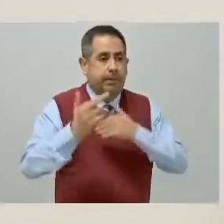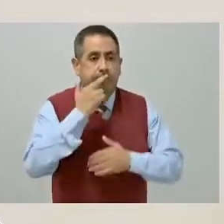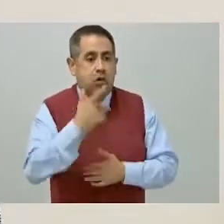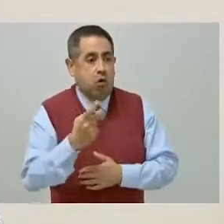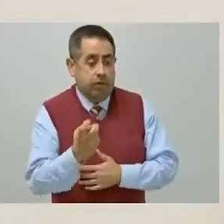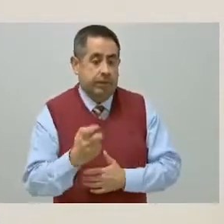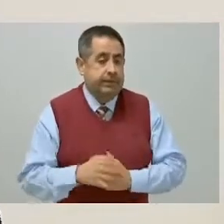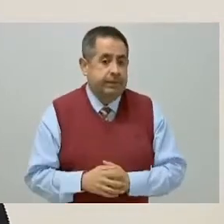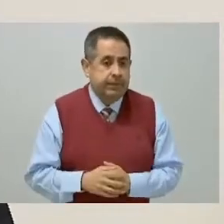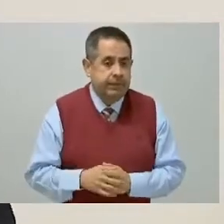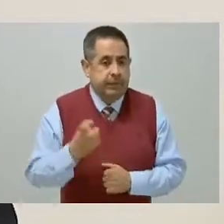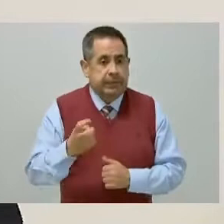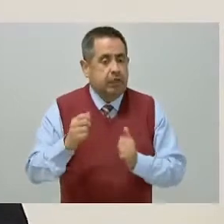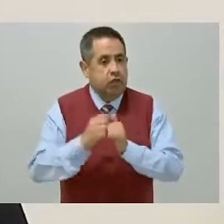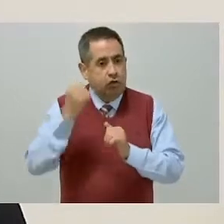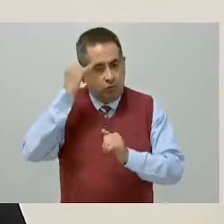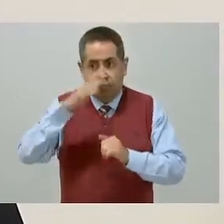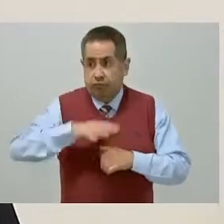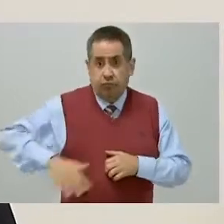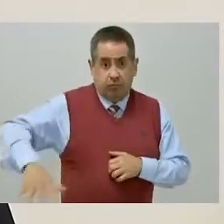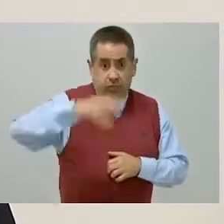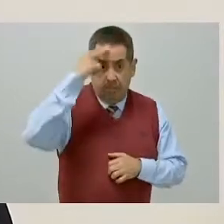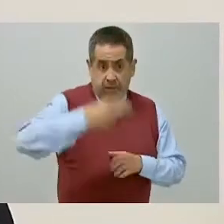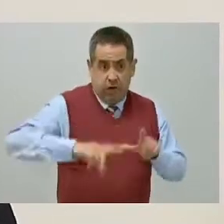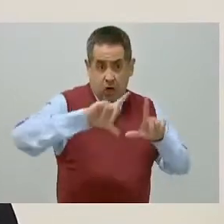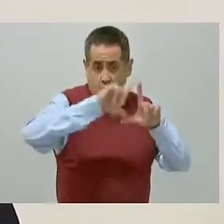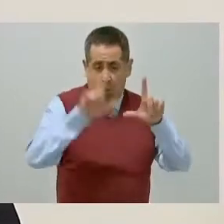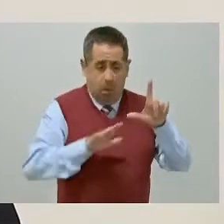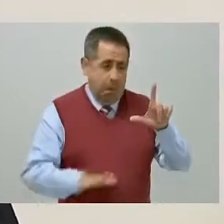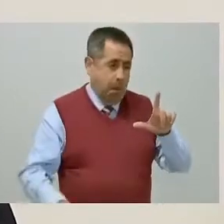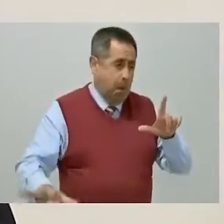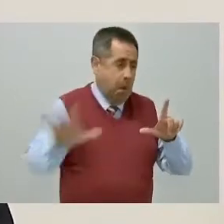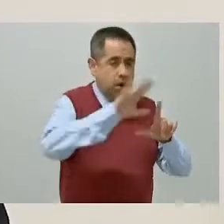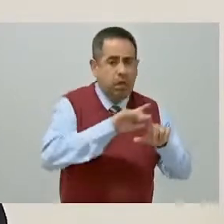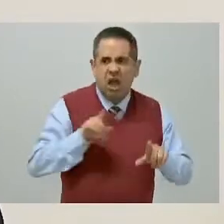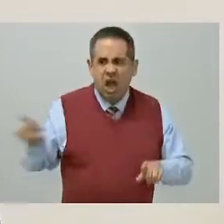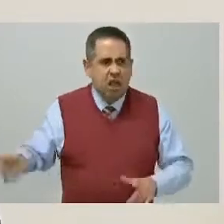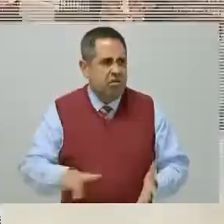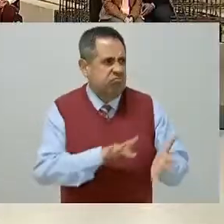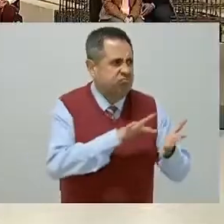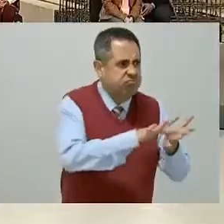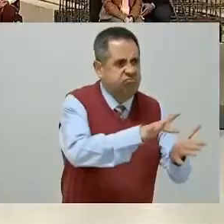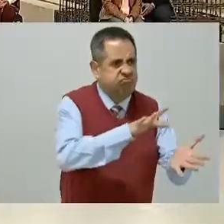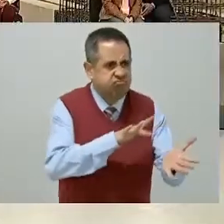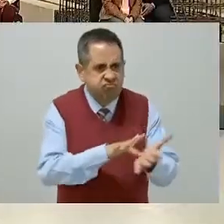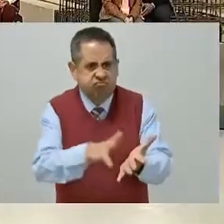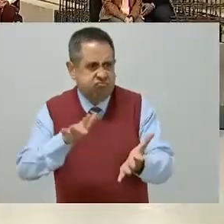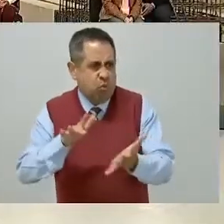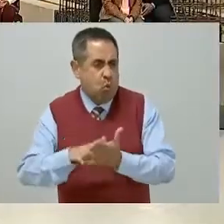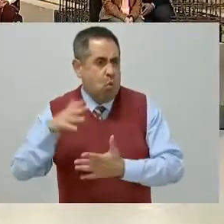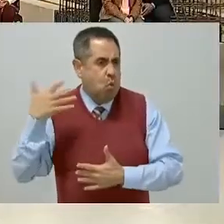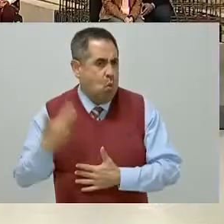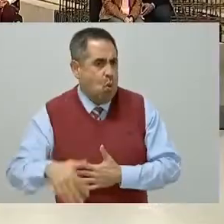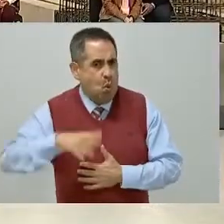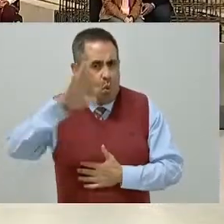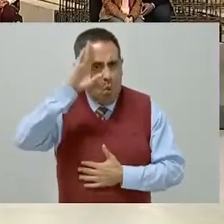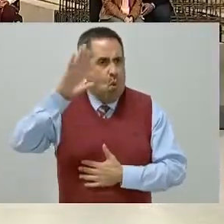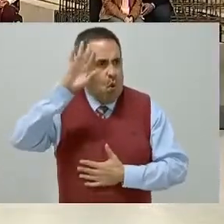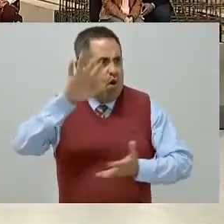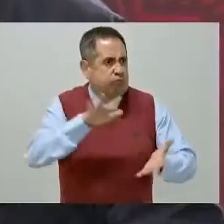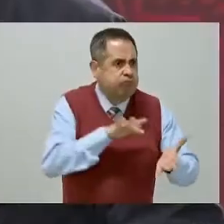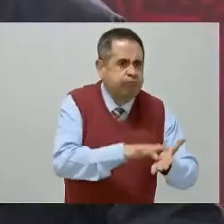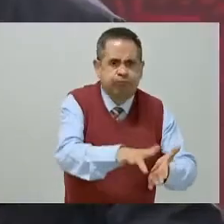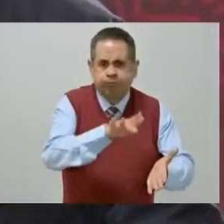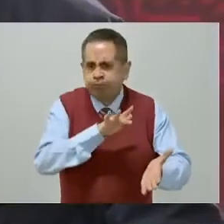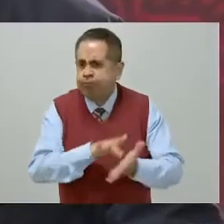ello, a lo largo del territorio nacional, el presidente impulsa proyectos de gran magnitud los cuales,